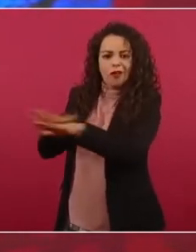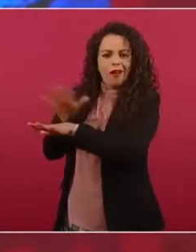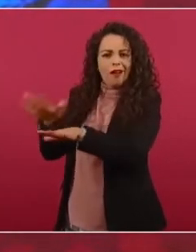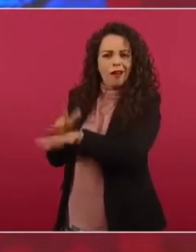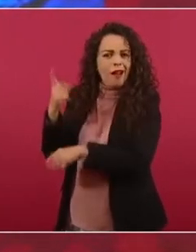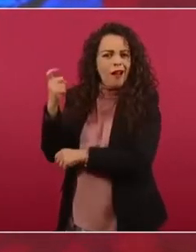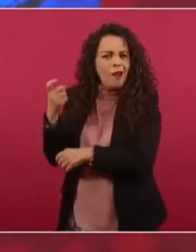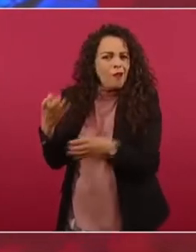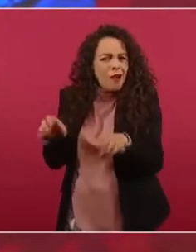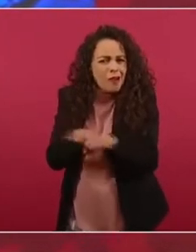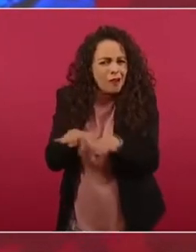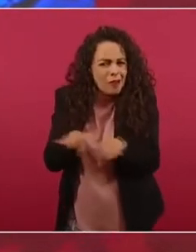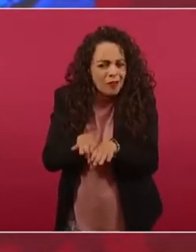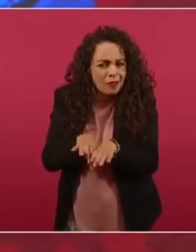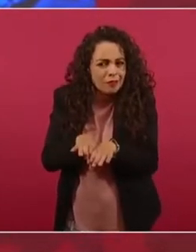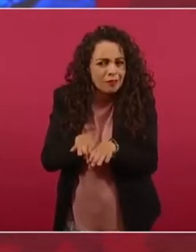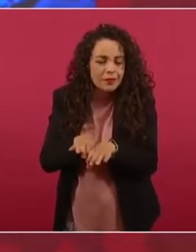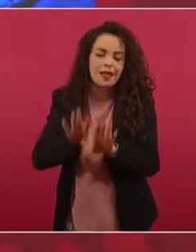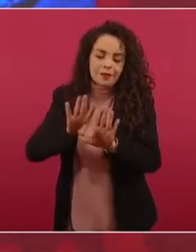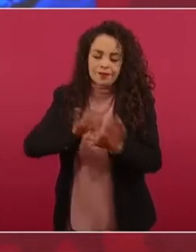pero ¿dónde se está trabajando